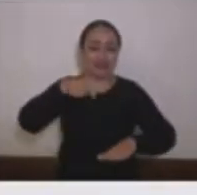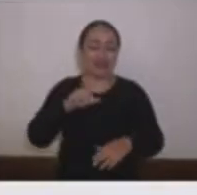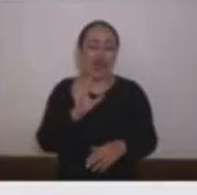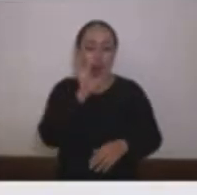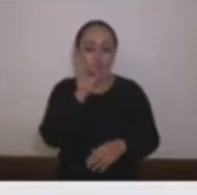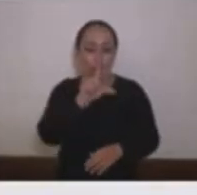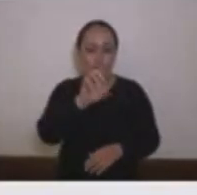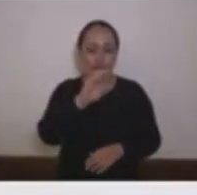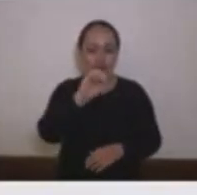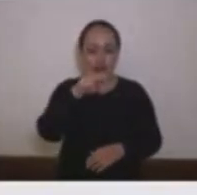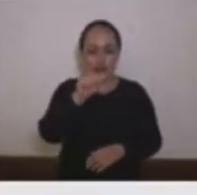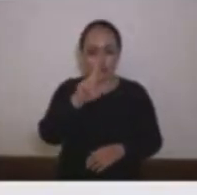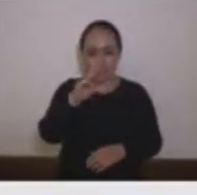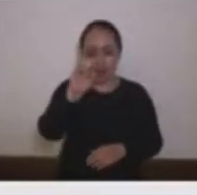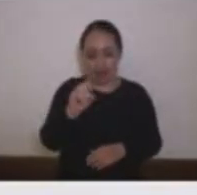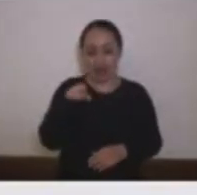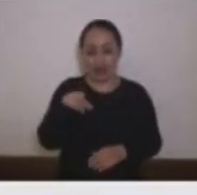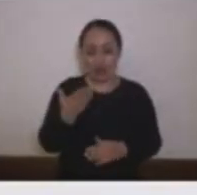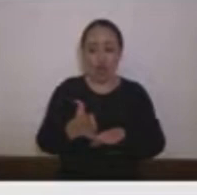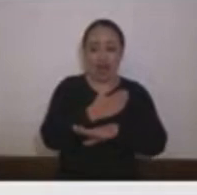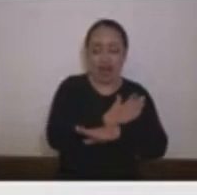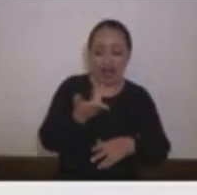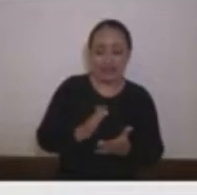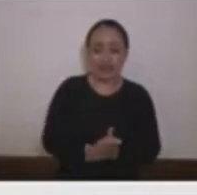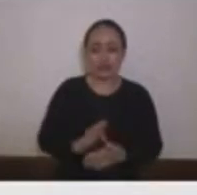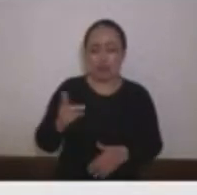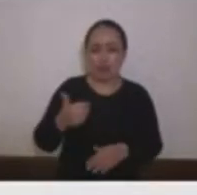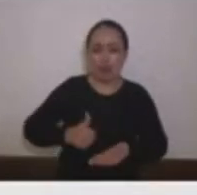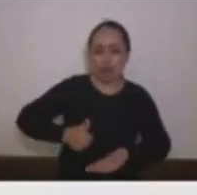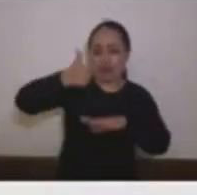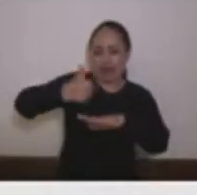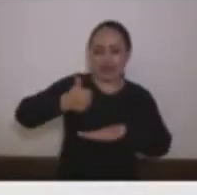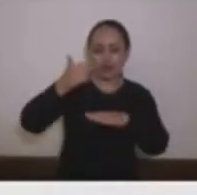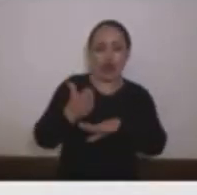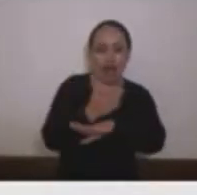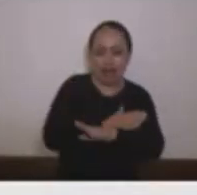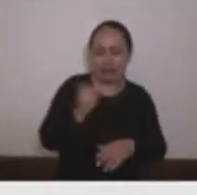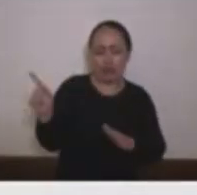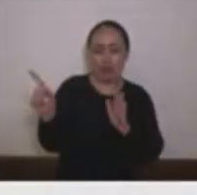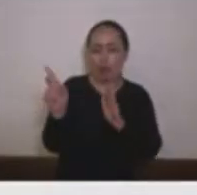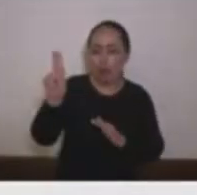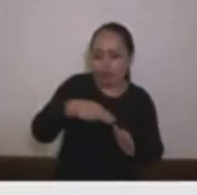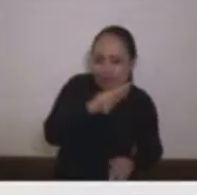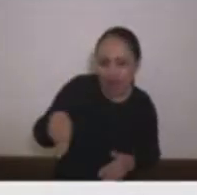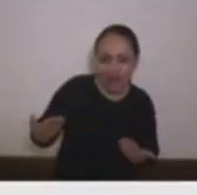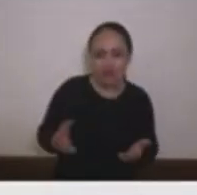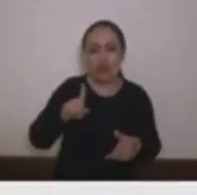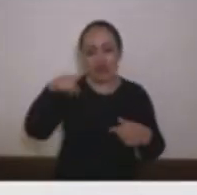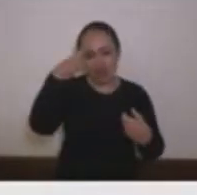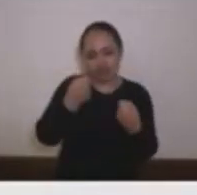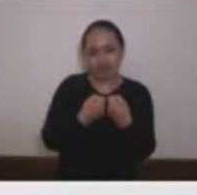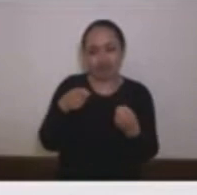quien en un fallo de primera instancia anula su elección como rector y digamoslo de manera clara y contundente es un aliado político del